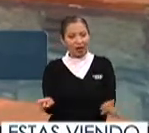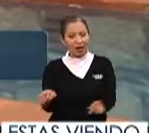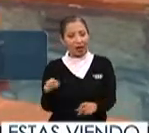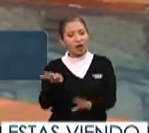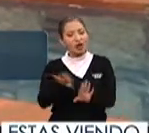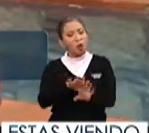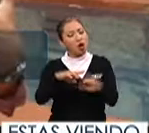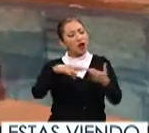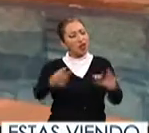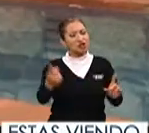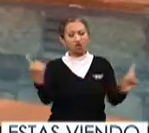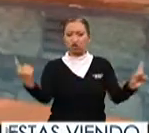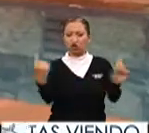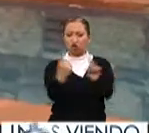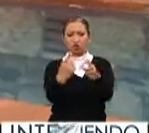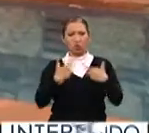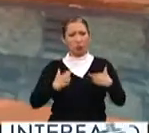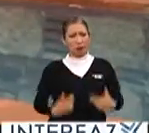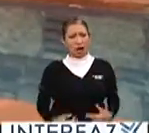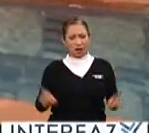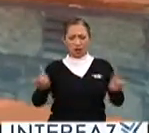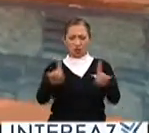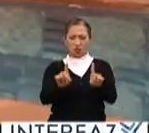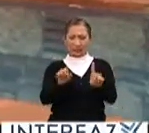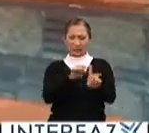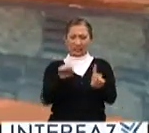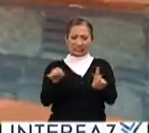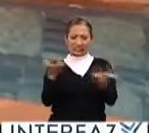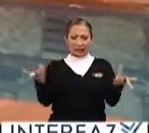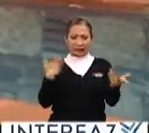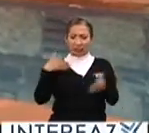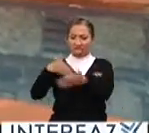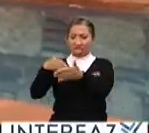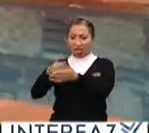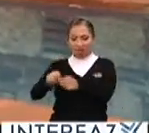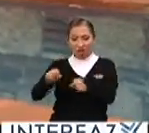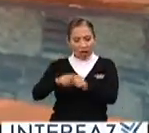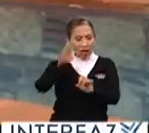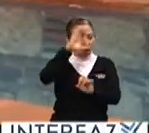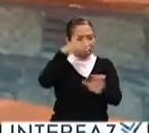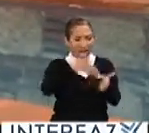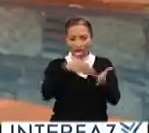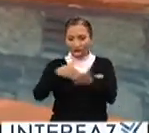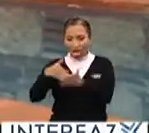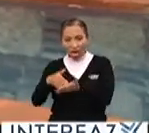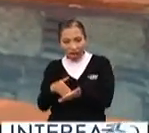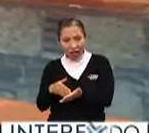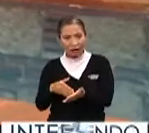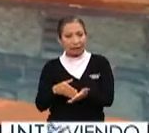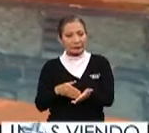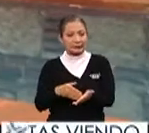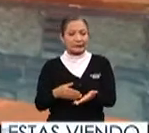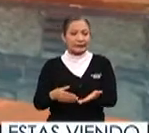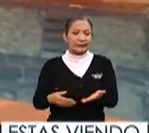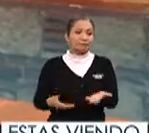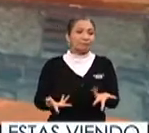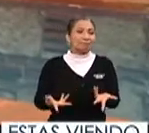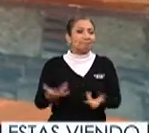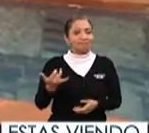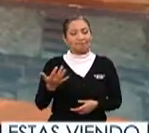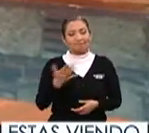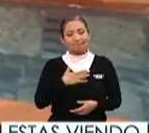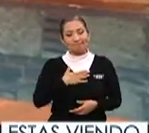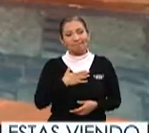cómo se relacionan dos seres humanos a pesar de presión social o presión cultural a su alrededor. Y,